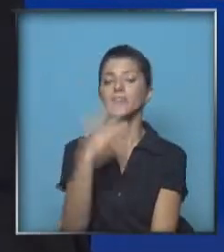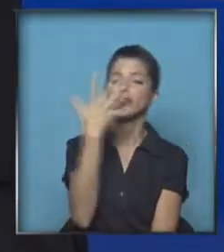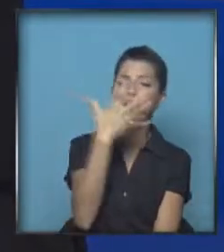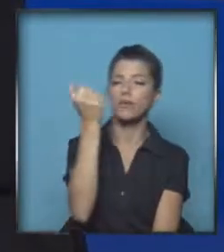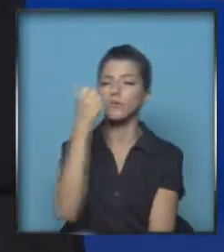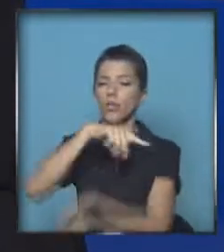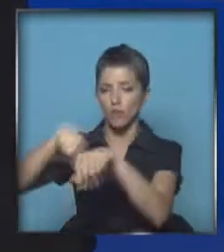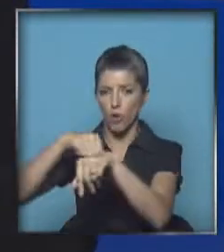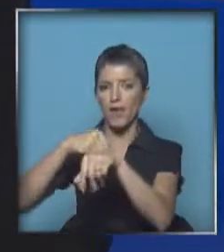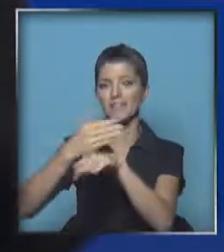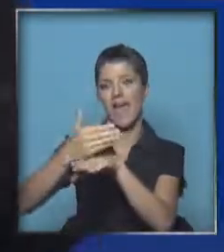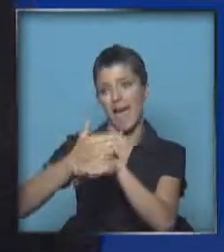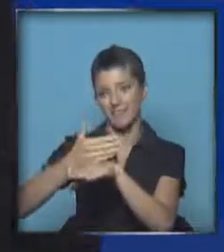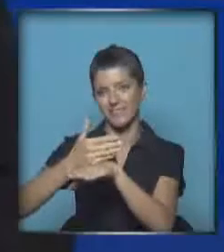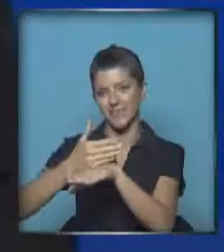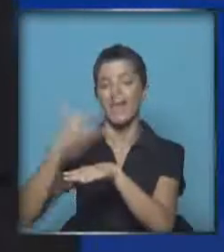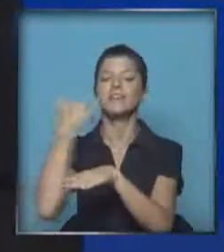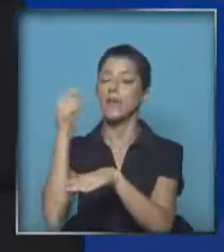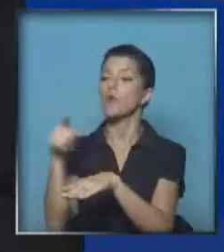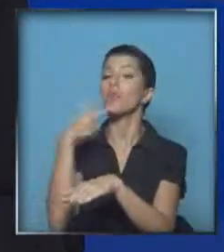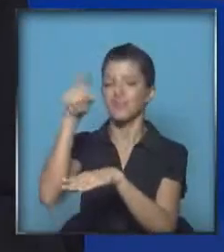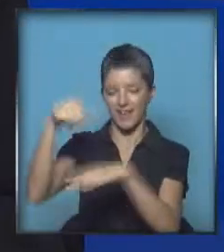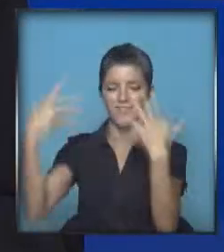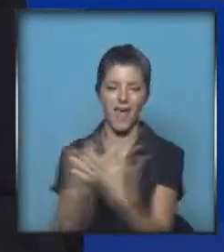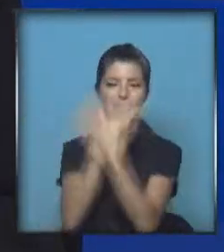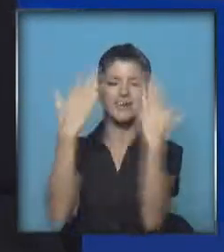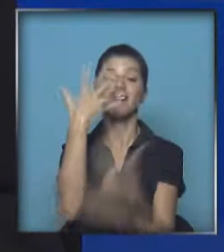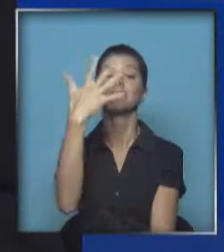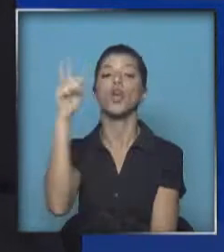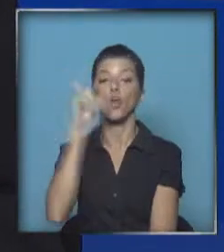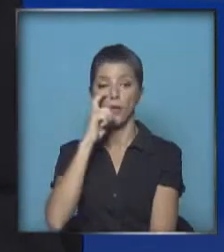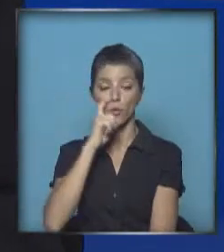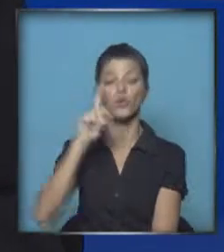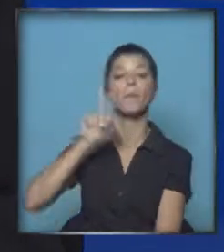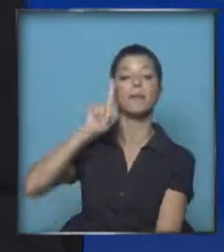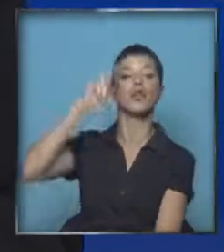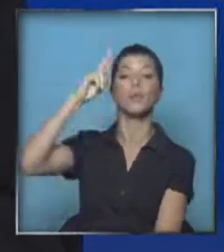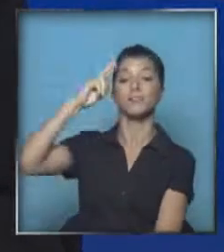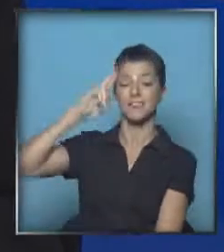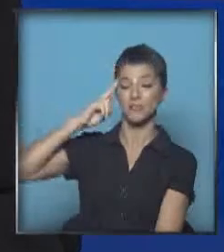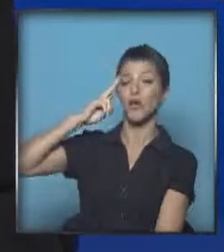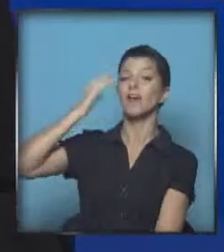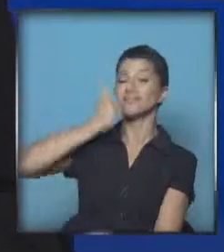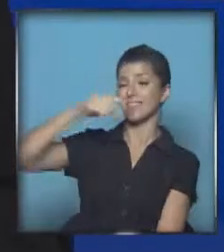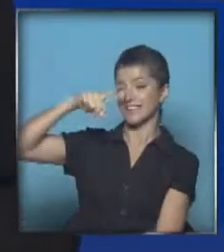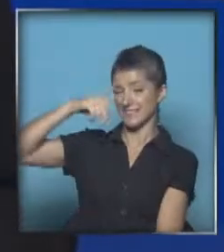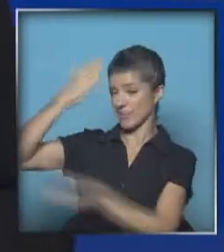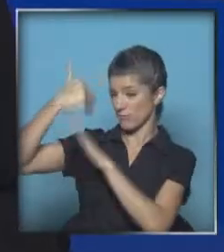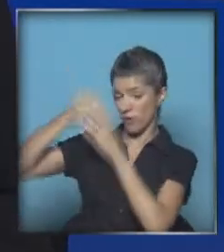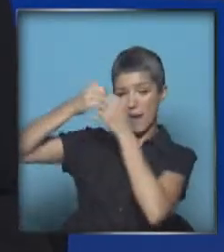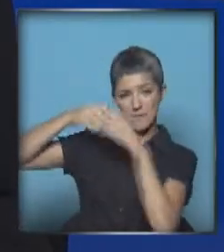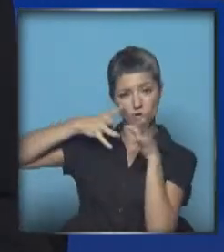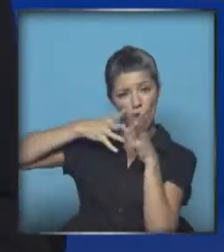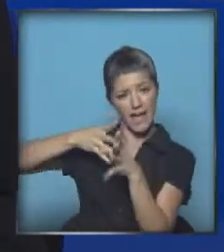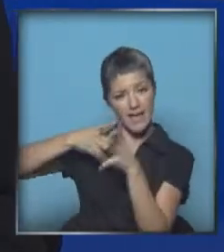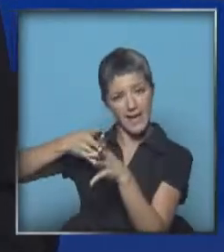horas adelantados, así que ya se puede decir que están en el día. El 5 de junio de 1967 comenzó la guerra, obviamente